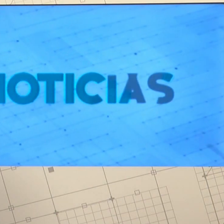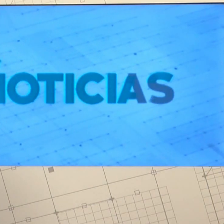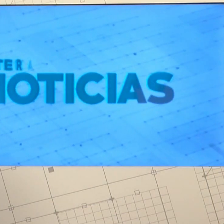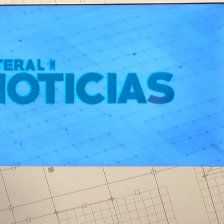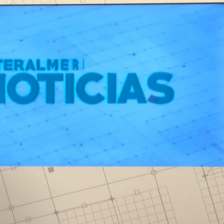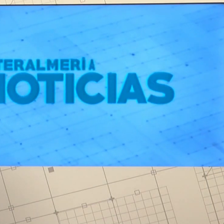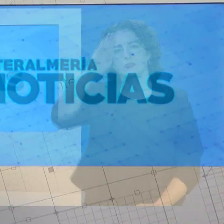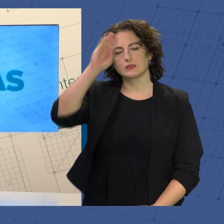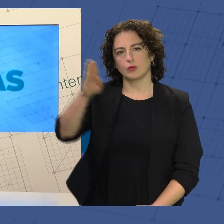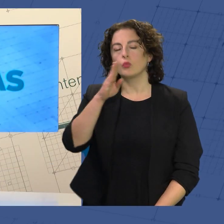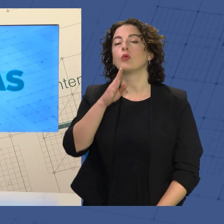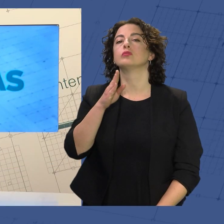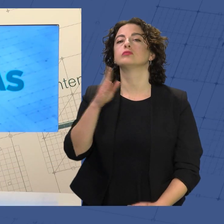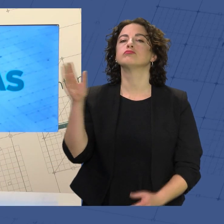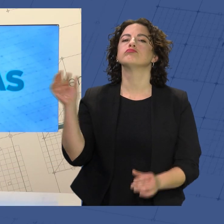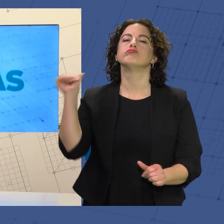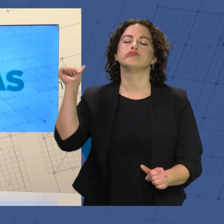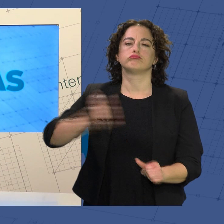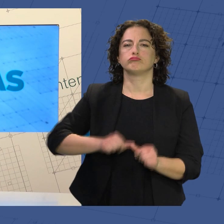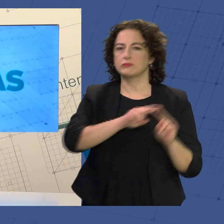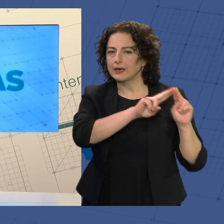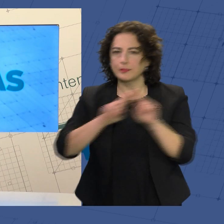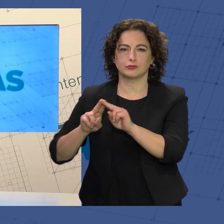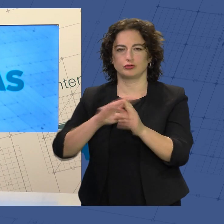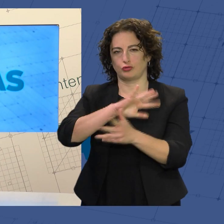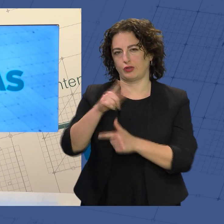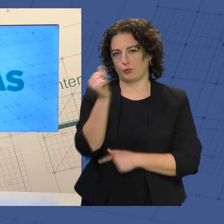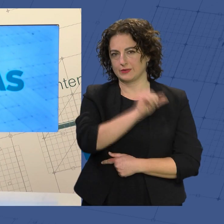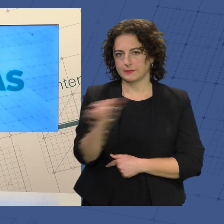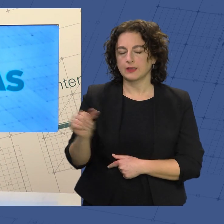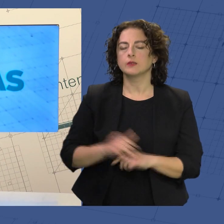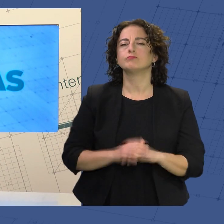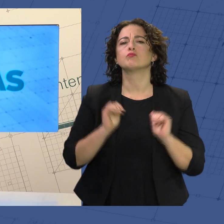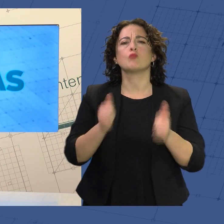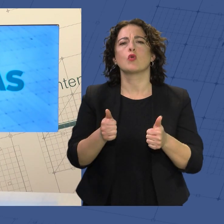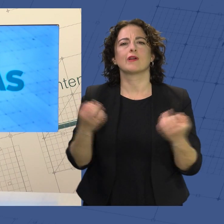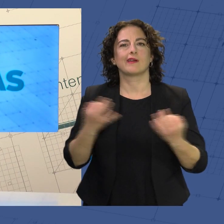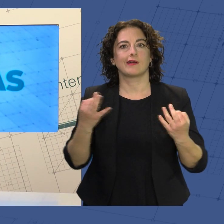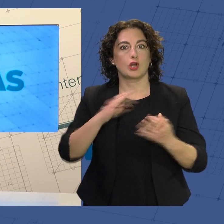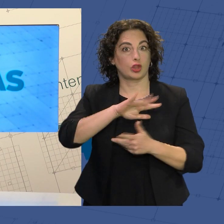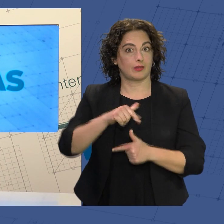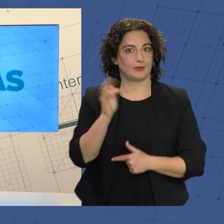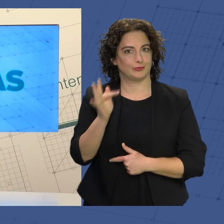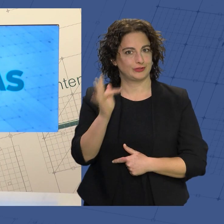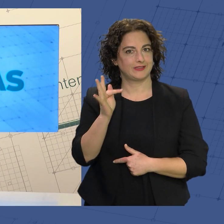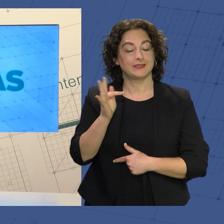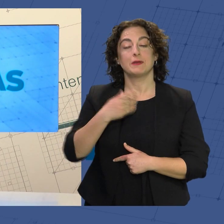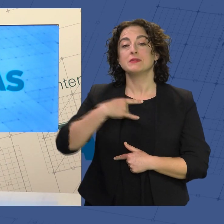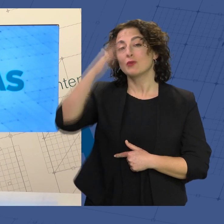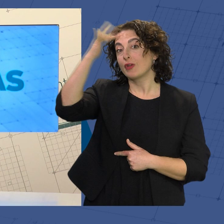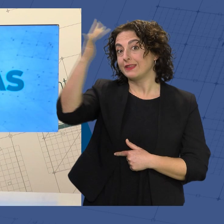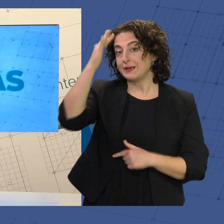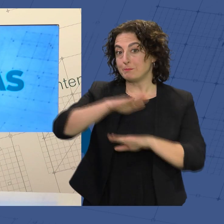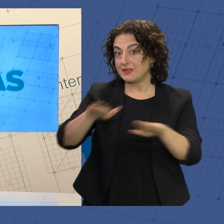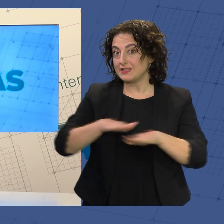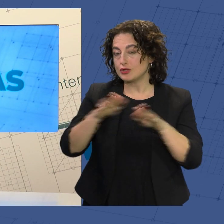Saludos, hacemos un repaso del de noticias de la semana que comenzó con una gran noticia. Dream Beach 2024